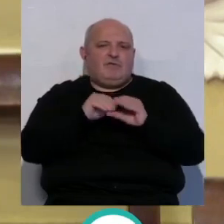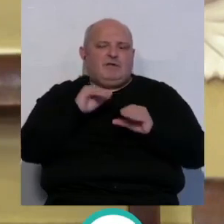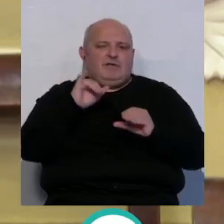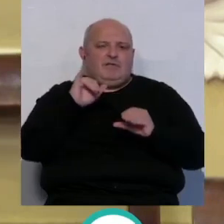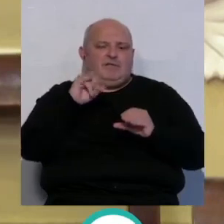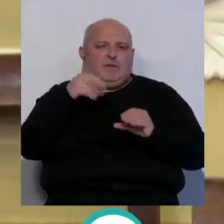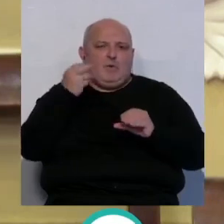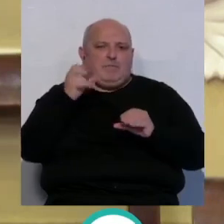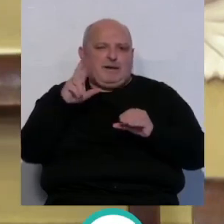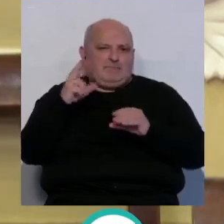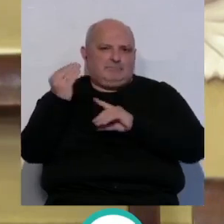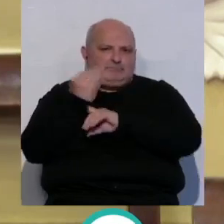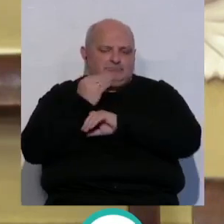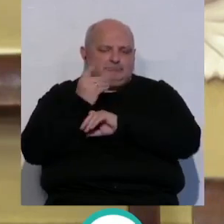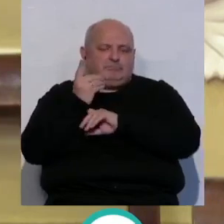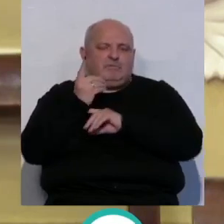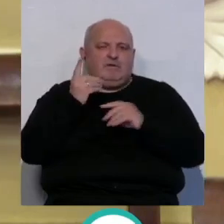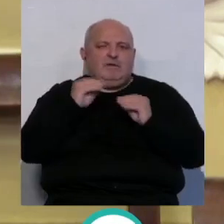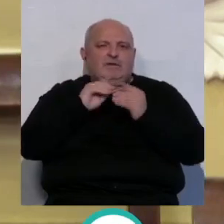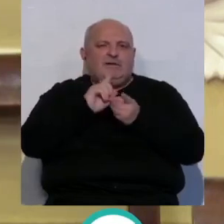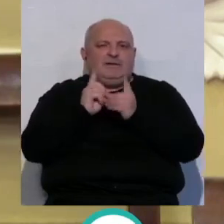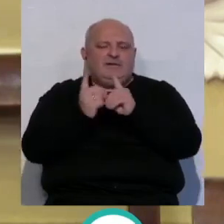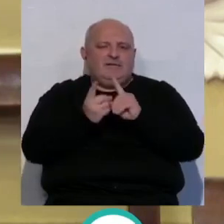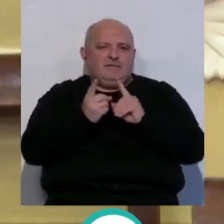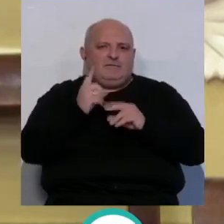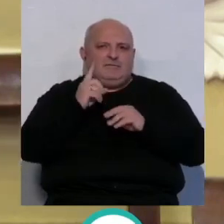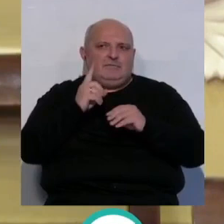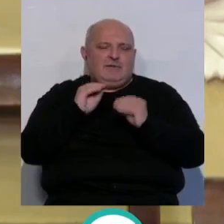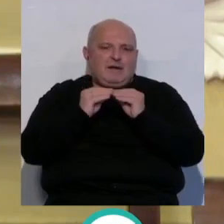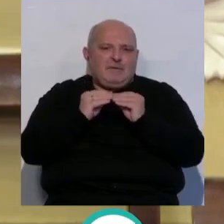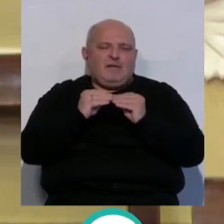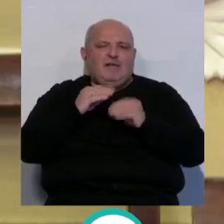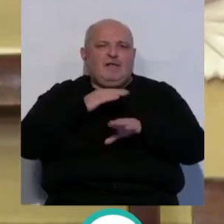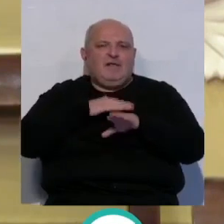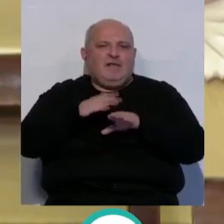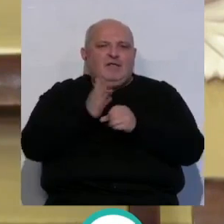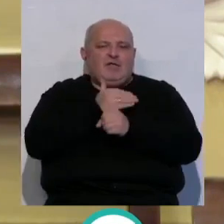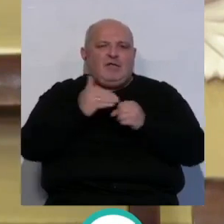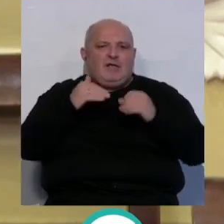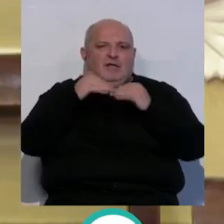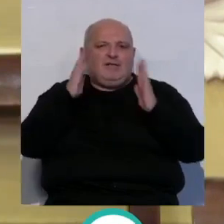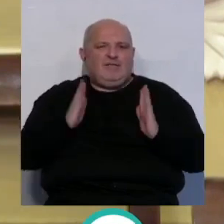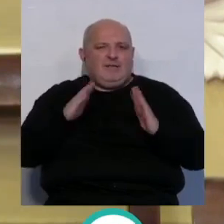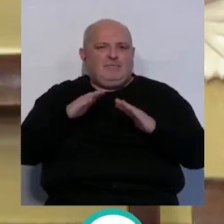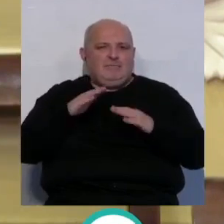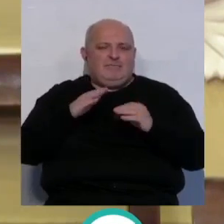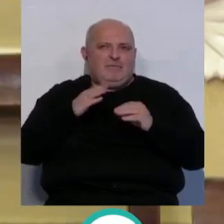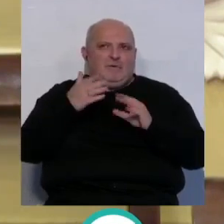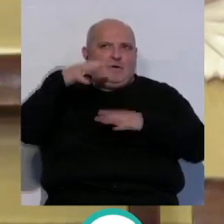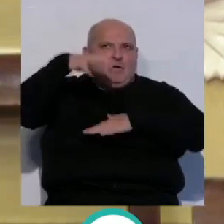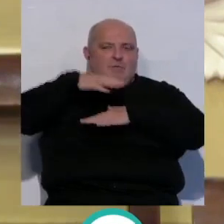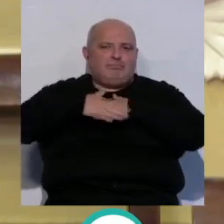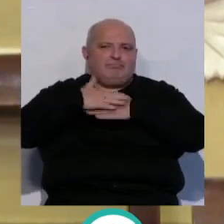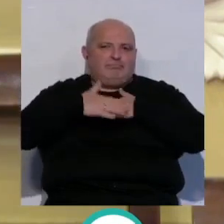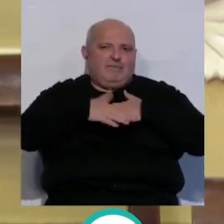2022 y consisten en la reparación y sustitución de forma parcial del forjado de la zona del módulo, así como de la impermeabilización